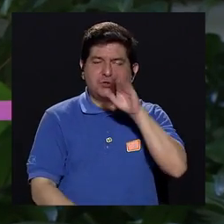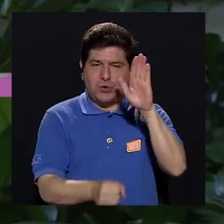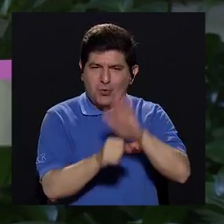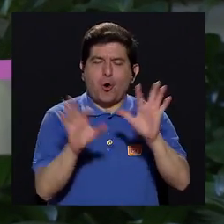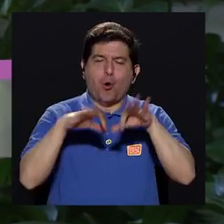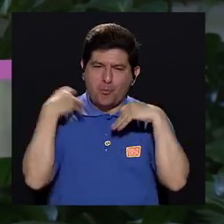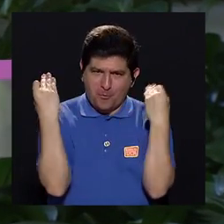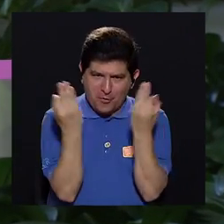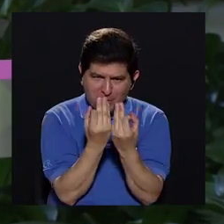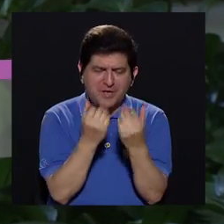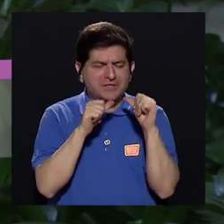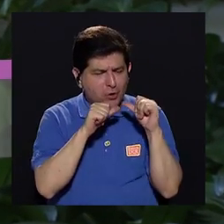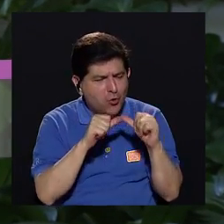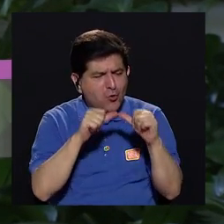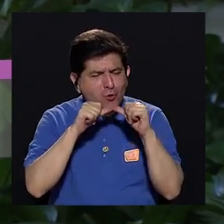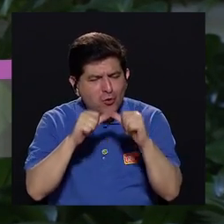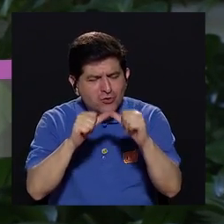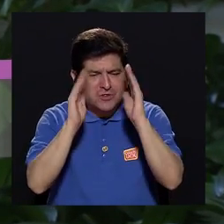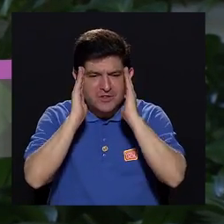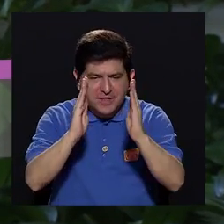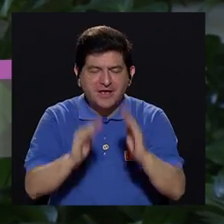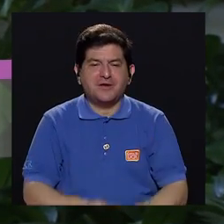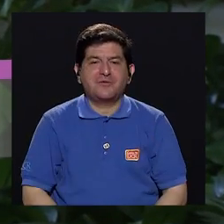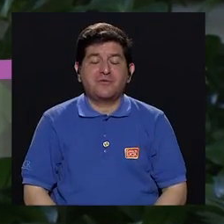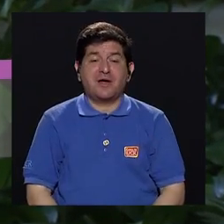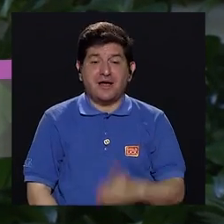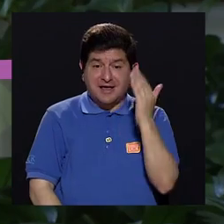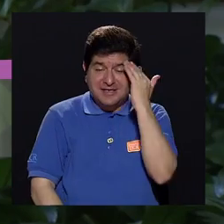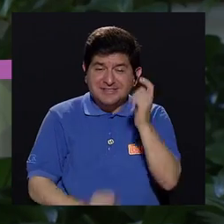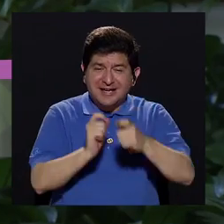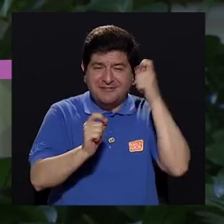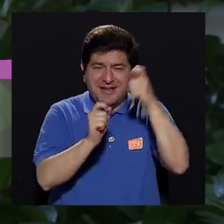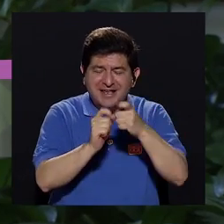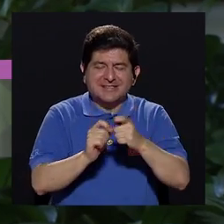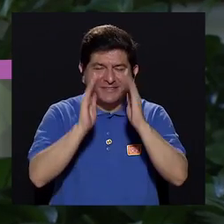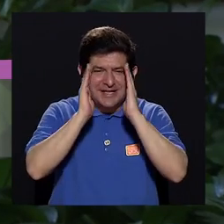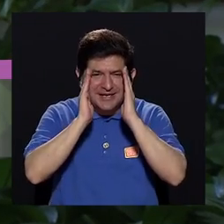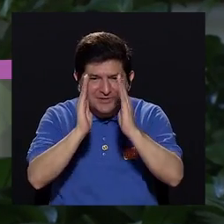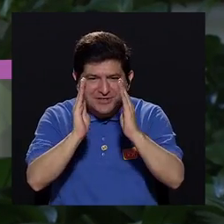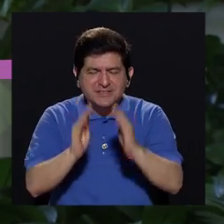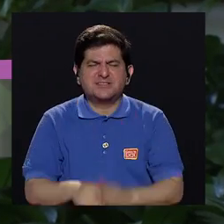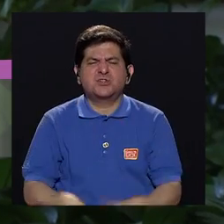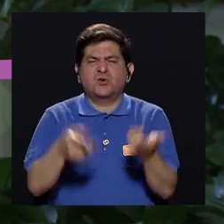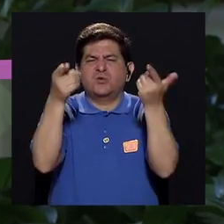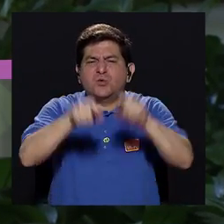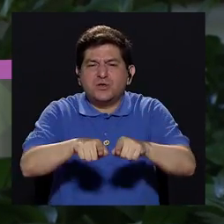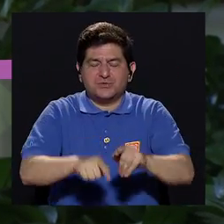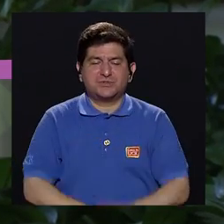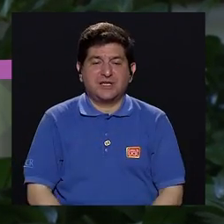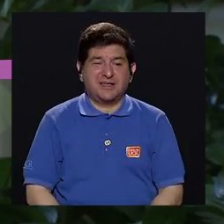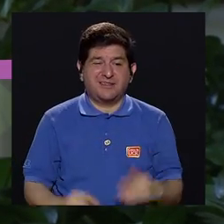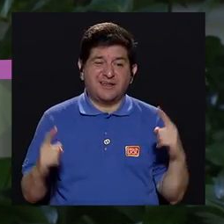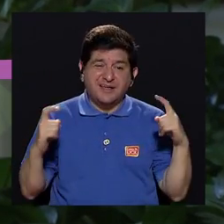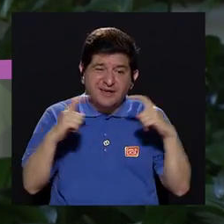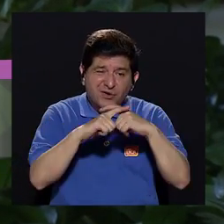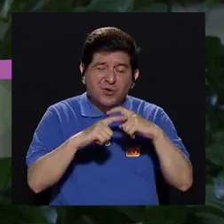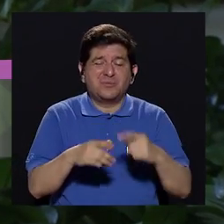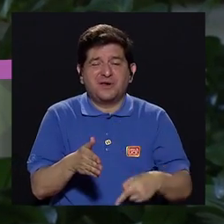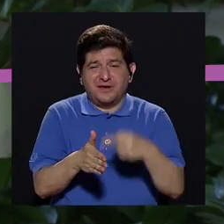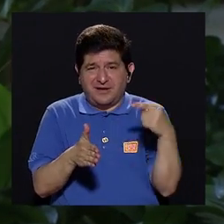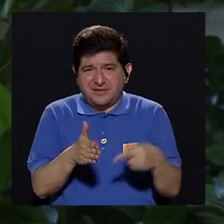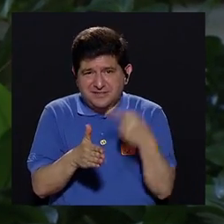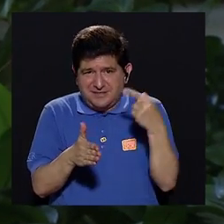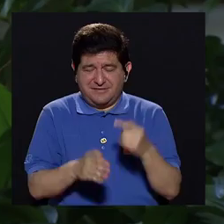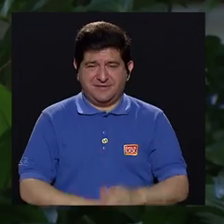compromiso familiar constancia y saber llegar aceptadamente hacia lo que está presentando ahora bien se nos complica la